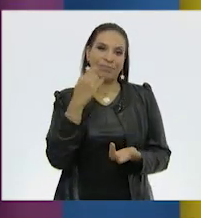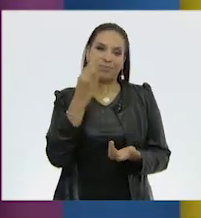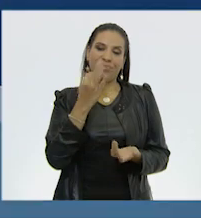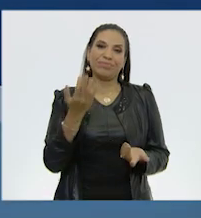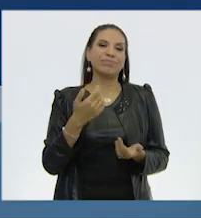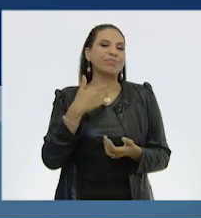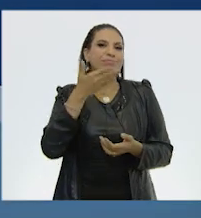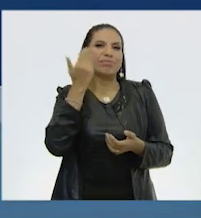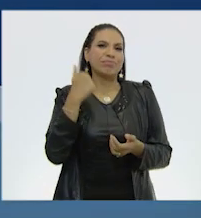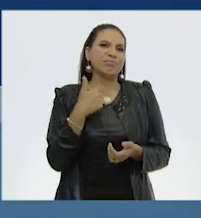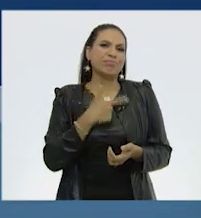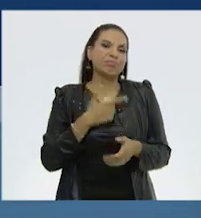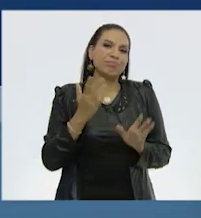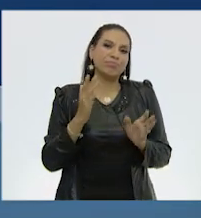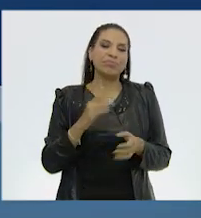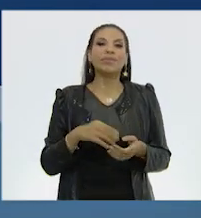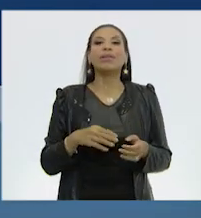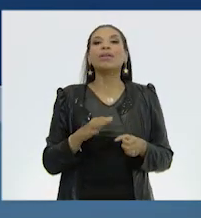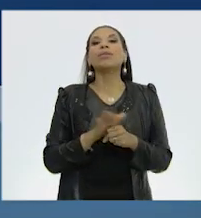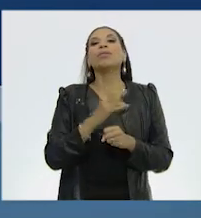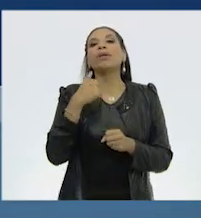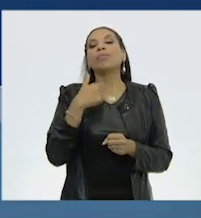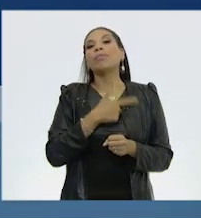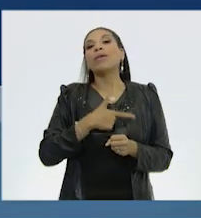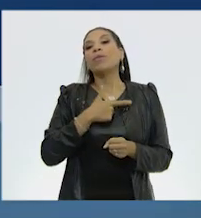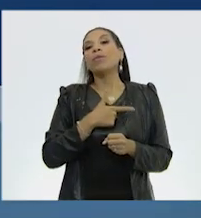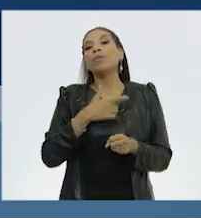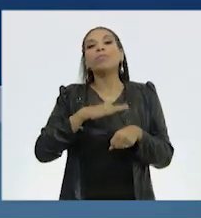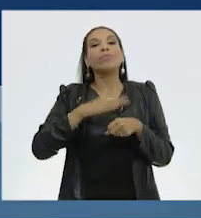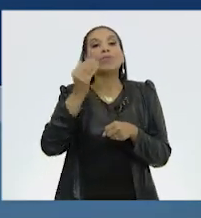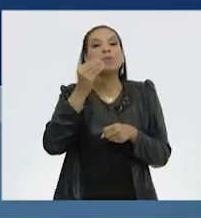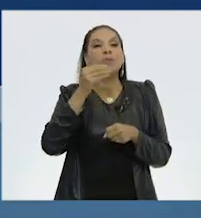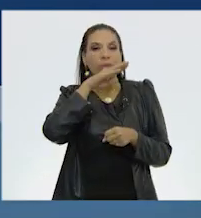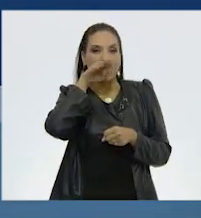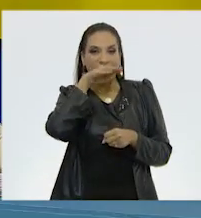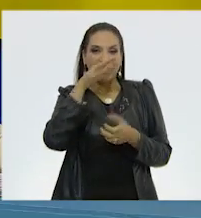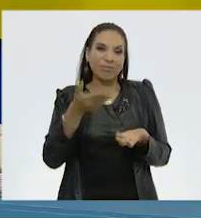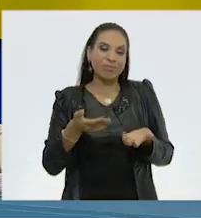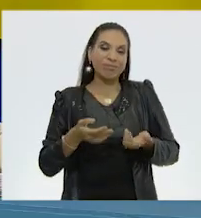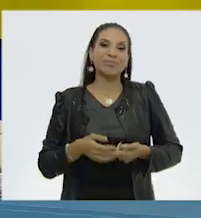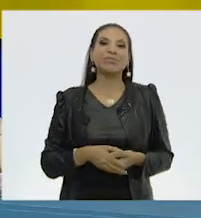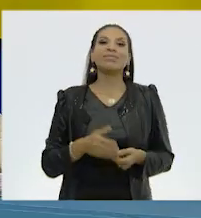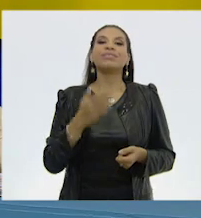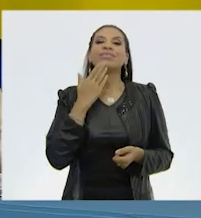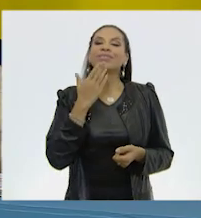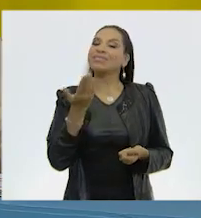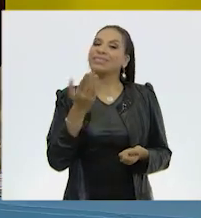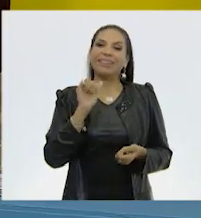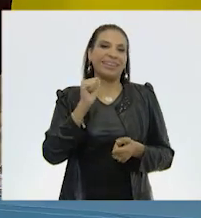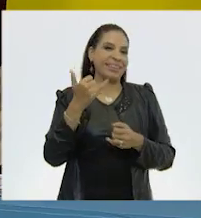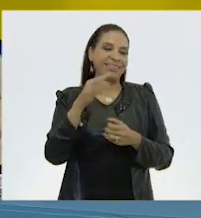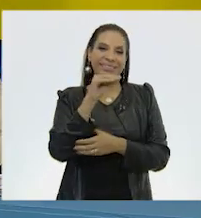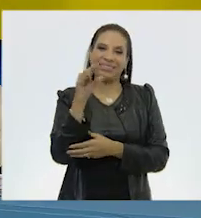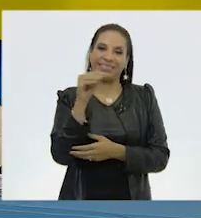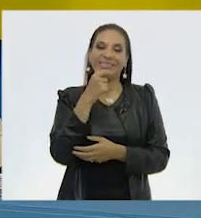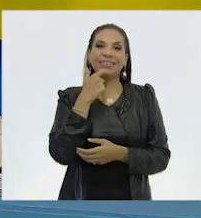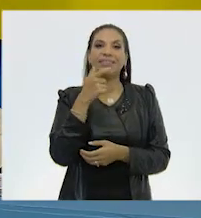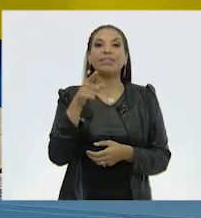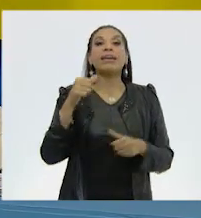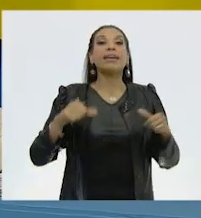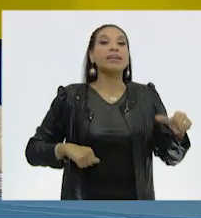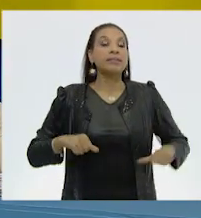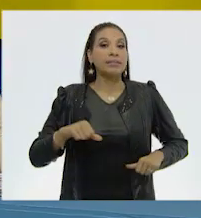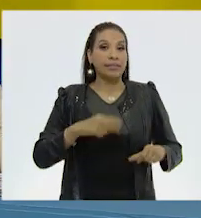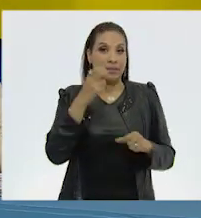¡Ay, no sé! Bueno, es que me gustan mucho los mangos. ¡Ay, Tom! ¡Ay, Tom! Bueno, acciones